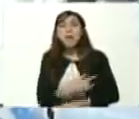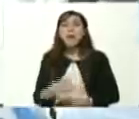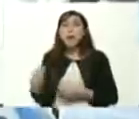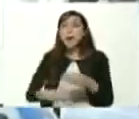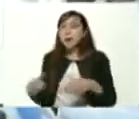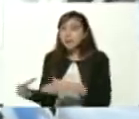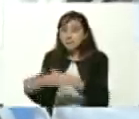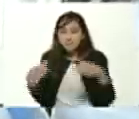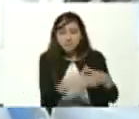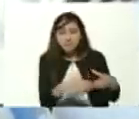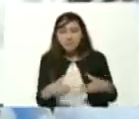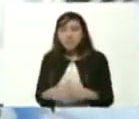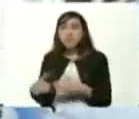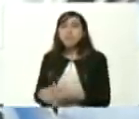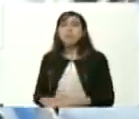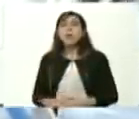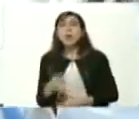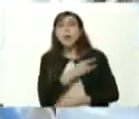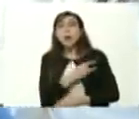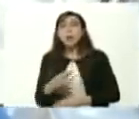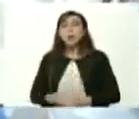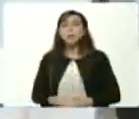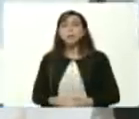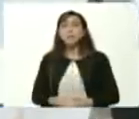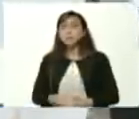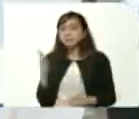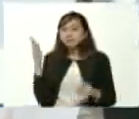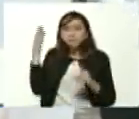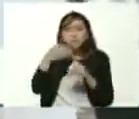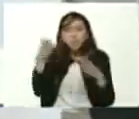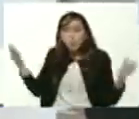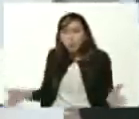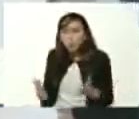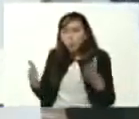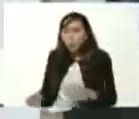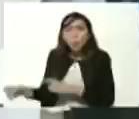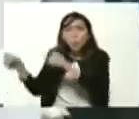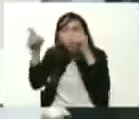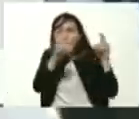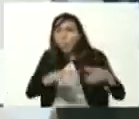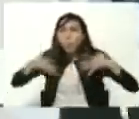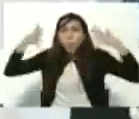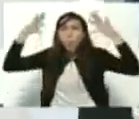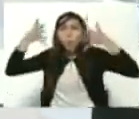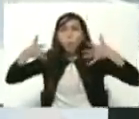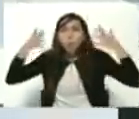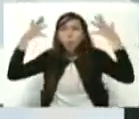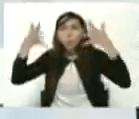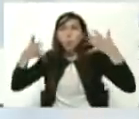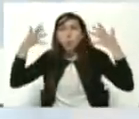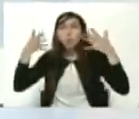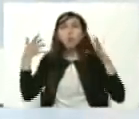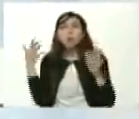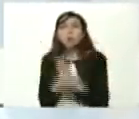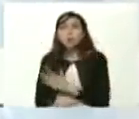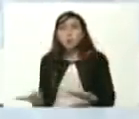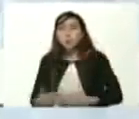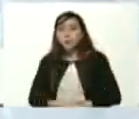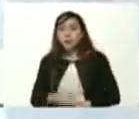brigadas universitarias con el propósito de promover formación y concienciación para